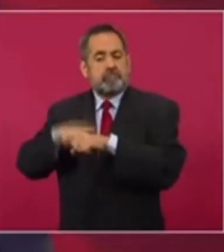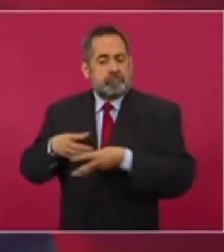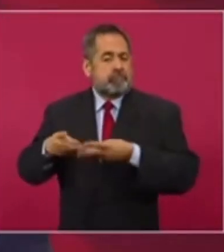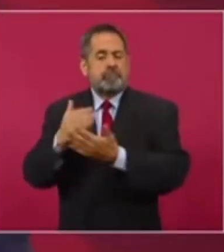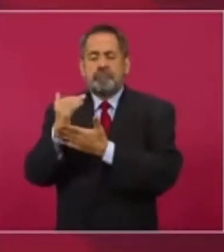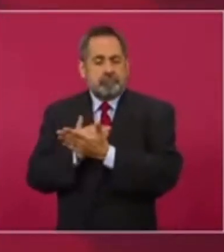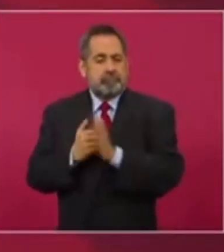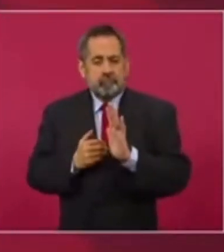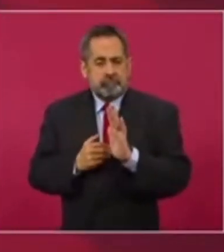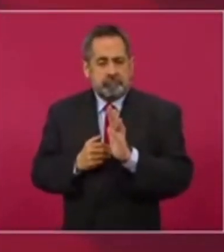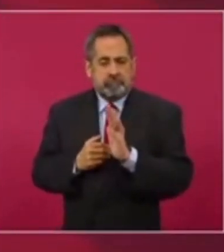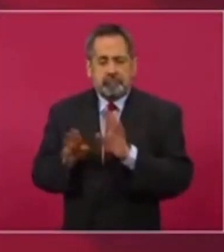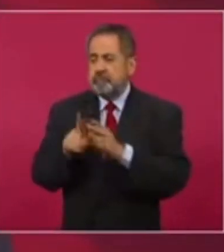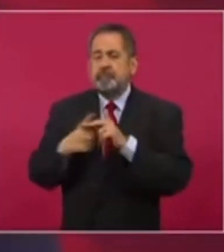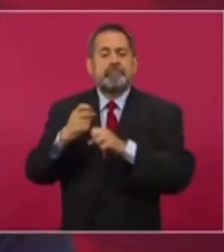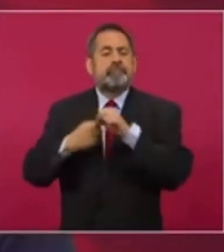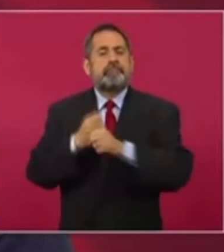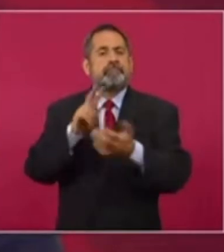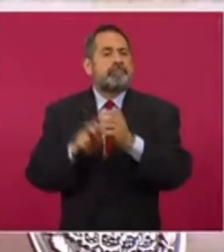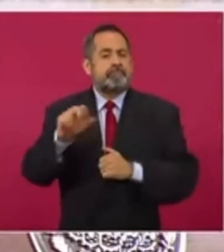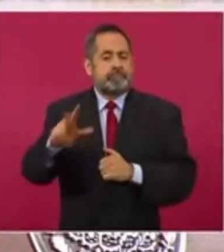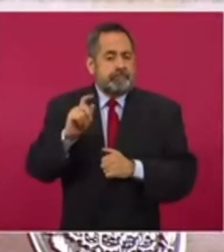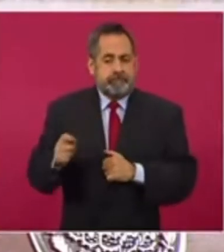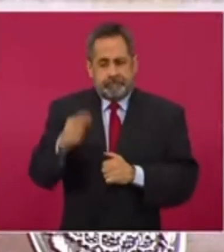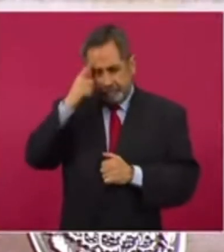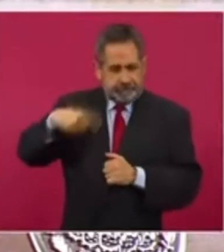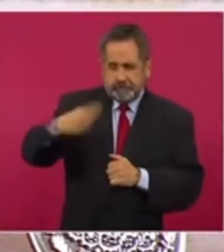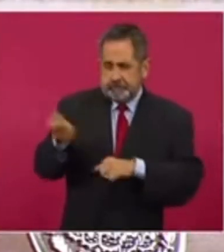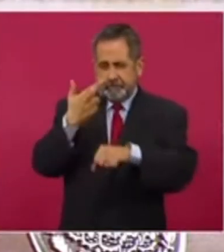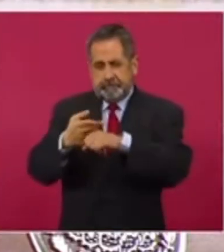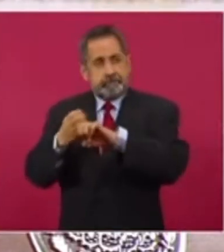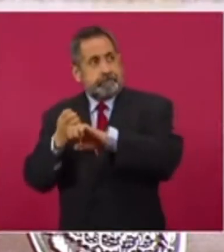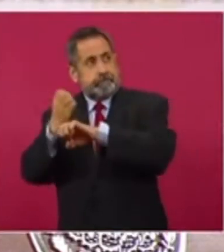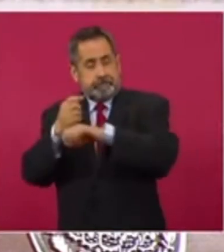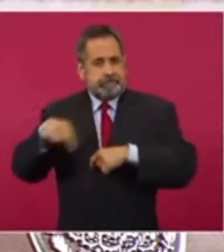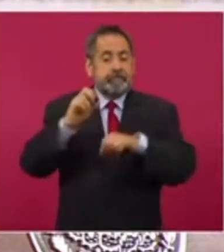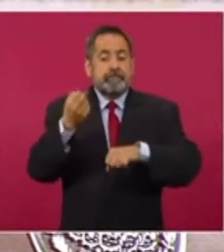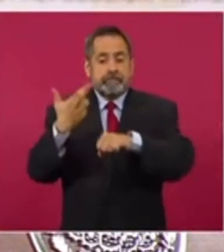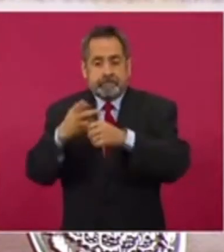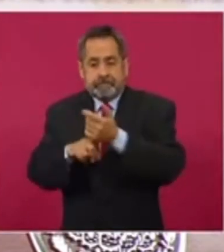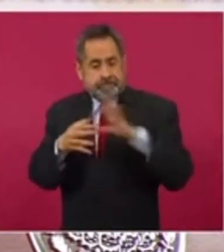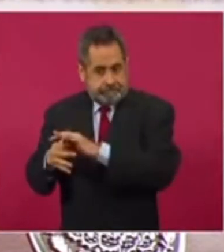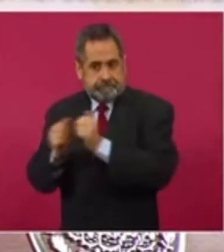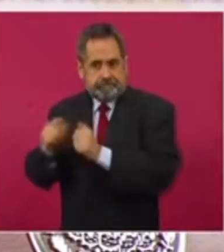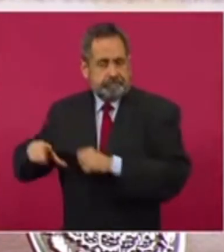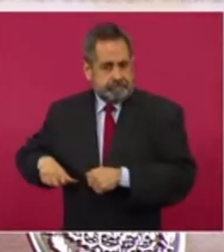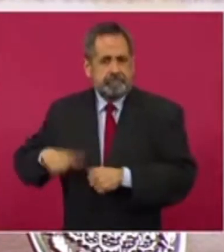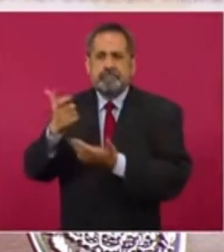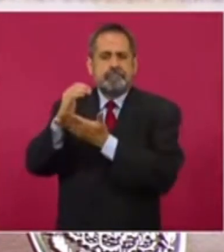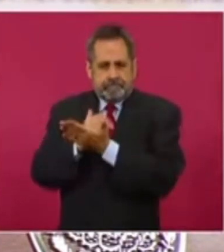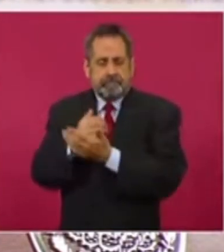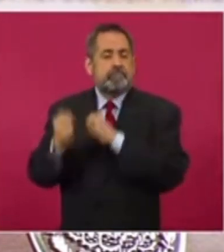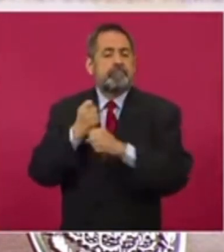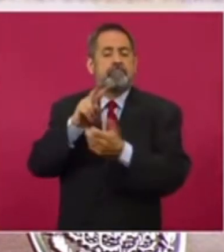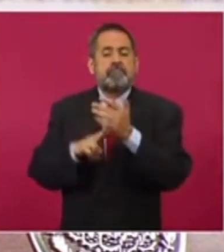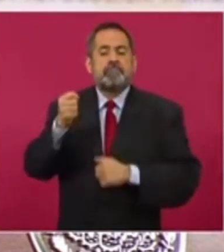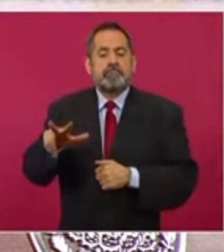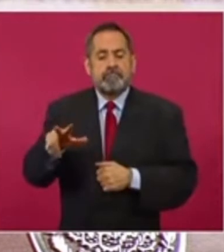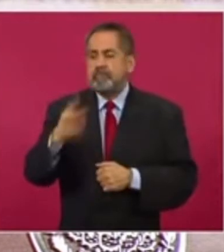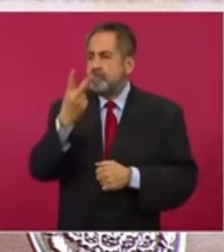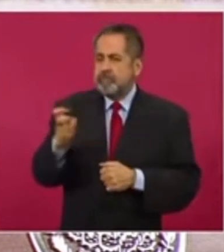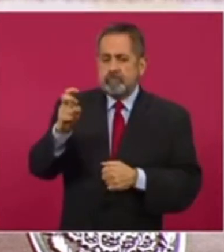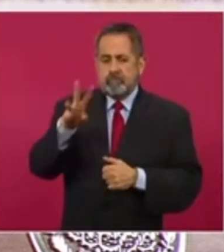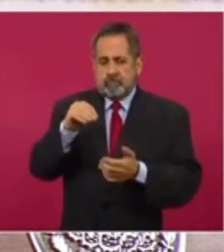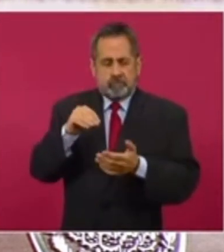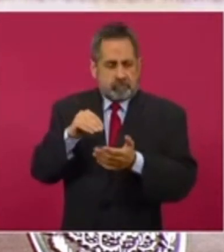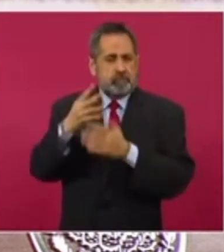Federal y del Ejecutivo Federal a partir de 2018. Particularmente, el gasto operativo de Secretaría de Estado ha tenido una disminución de un nivel que se tenía en 2018, que de